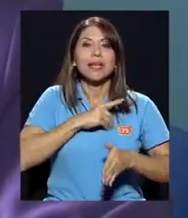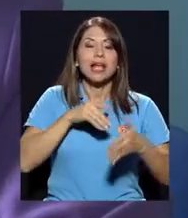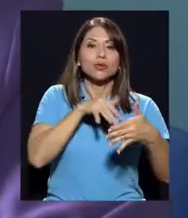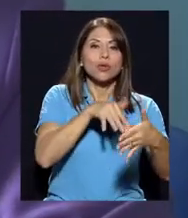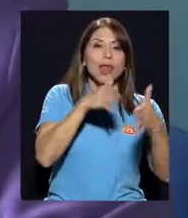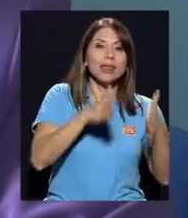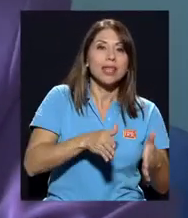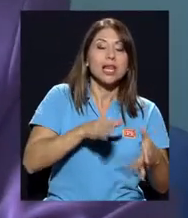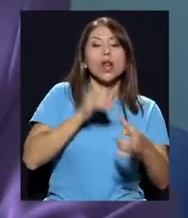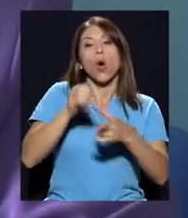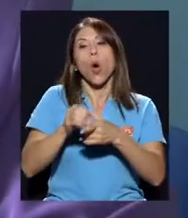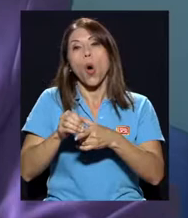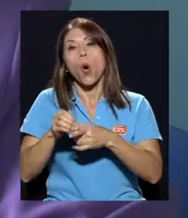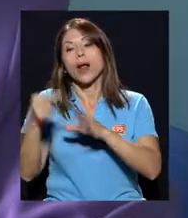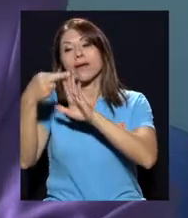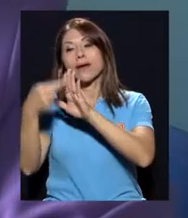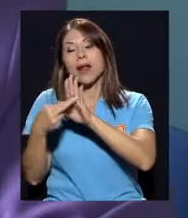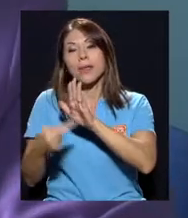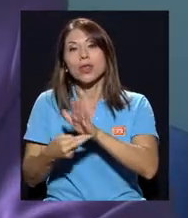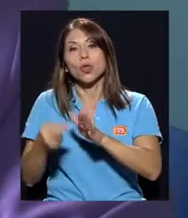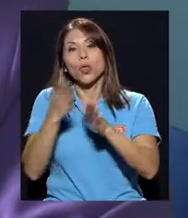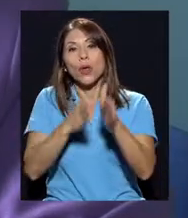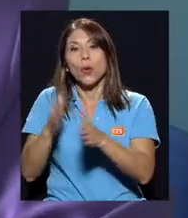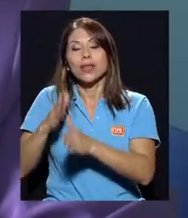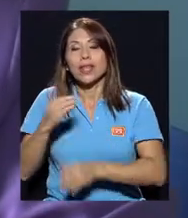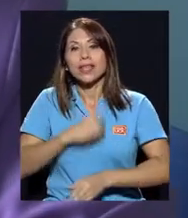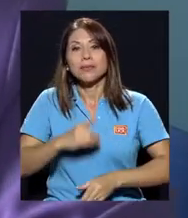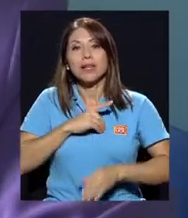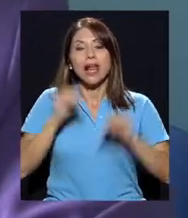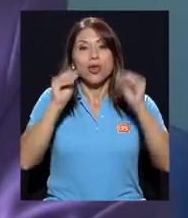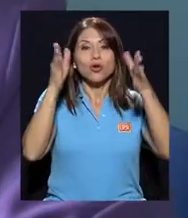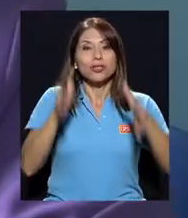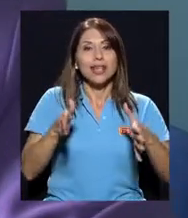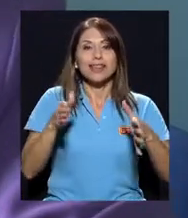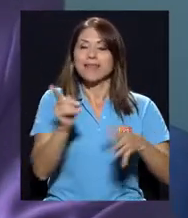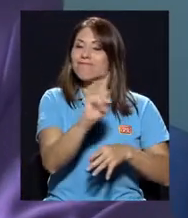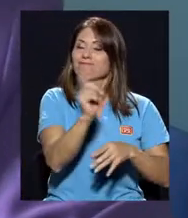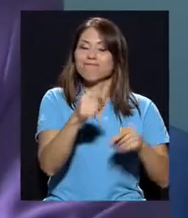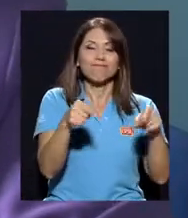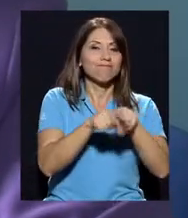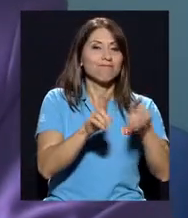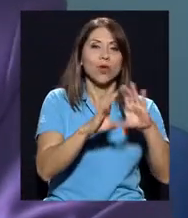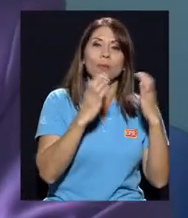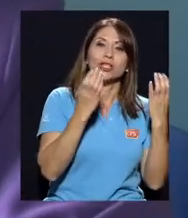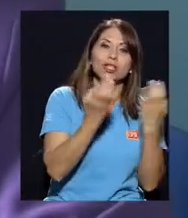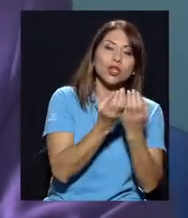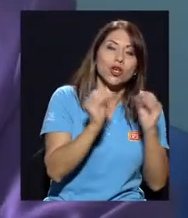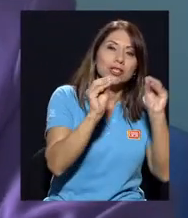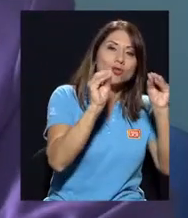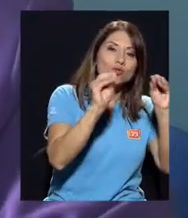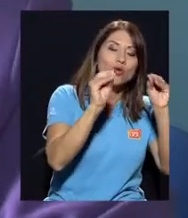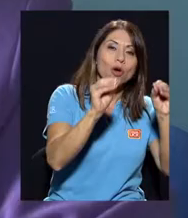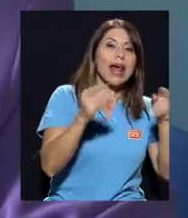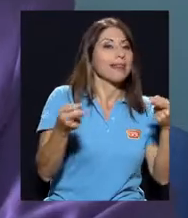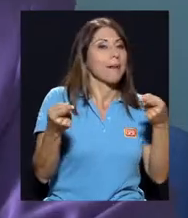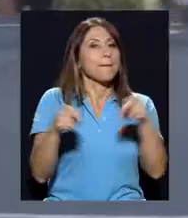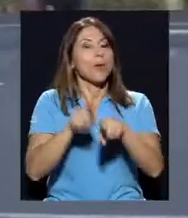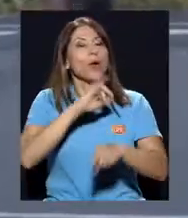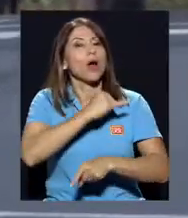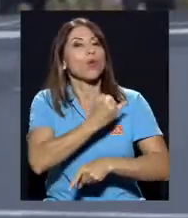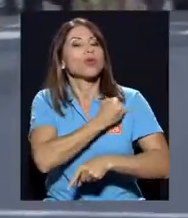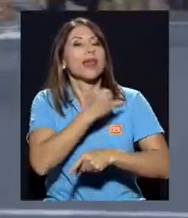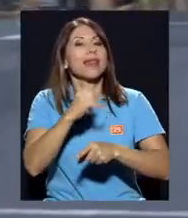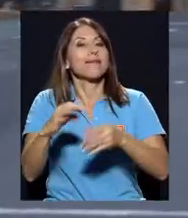y disciplina docente, tampoco la comisión instructora, ni la comisión, ni la Junta de Relaciones Laborales,